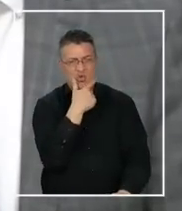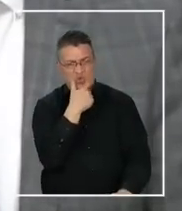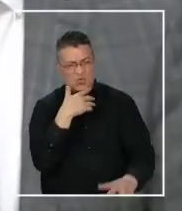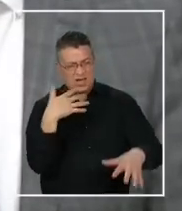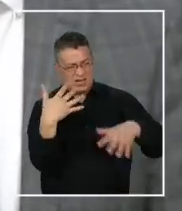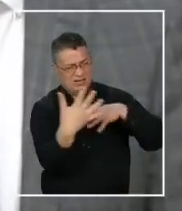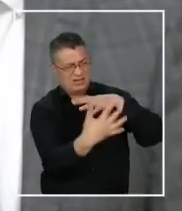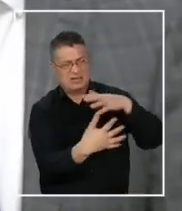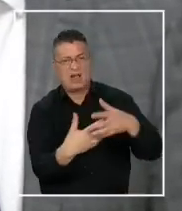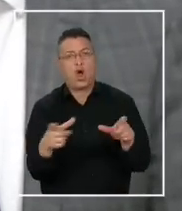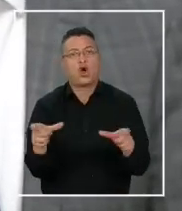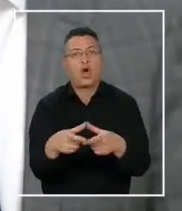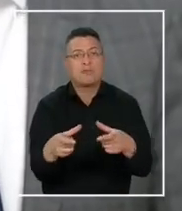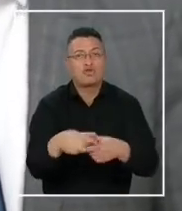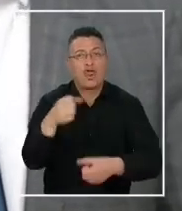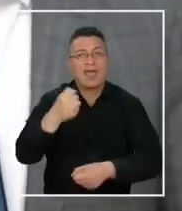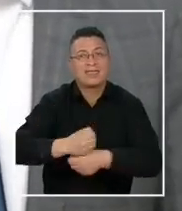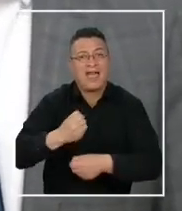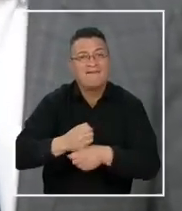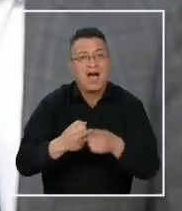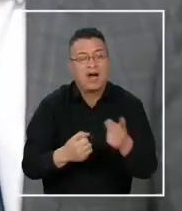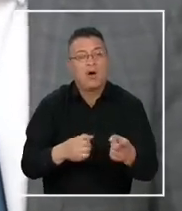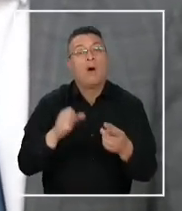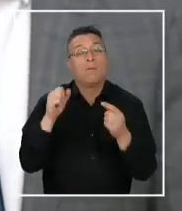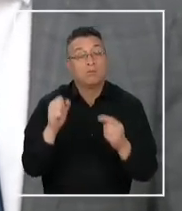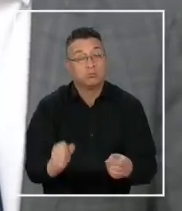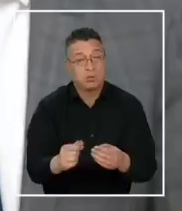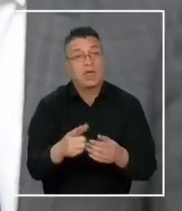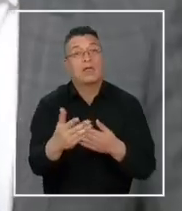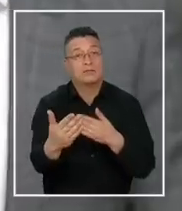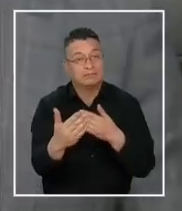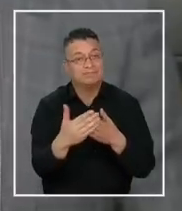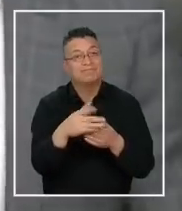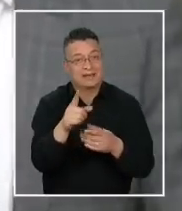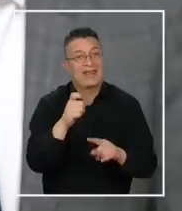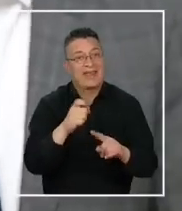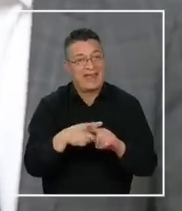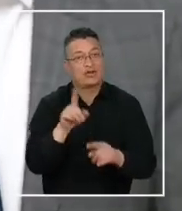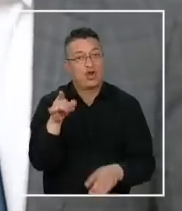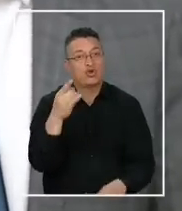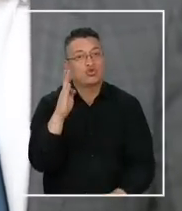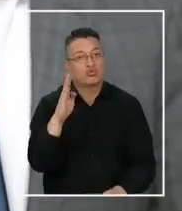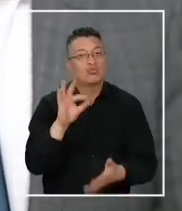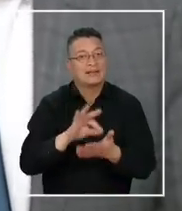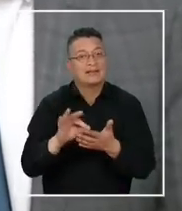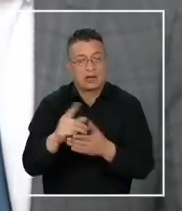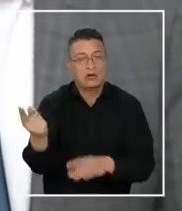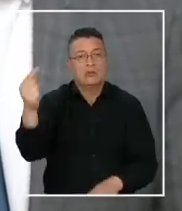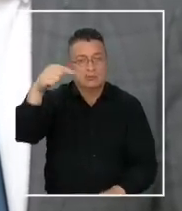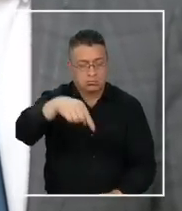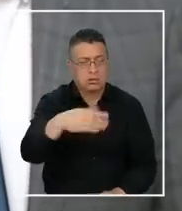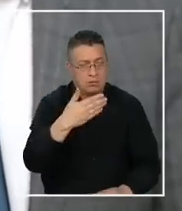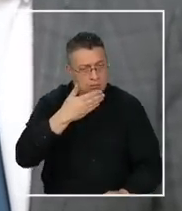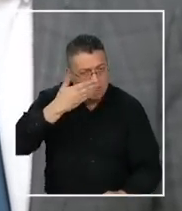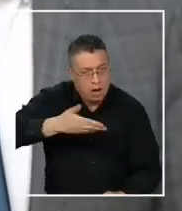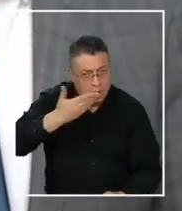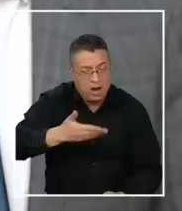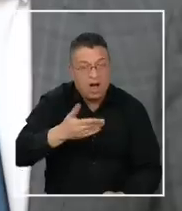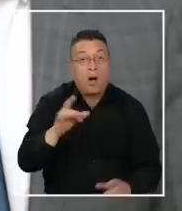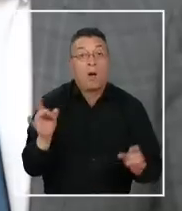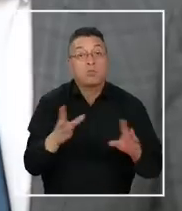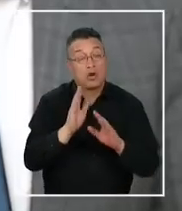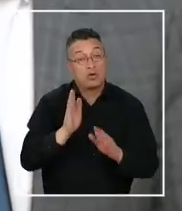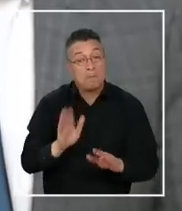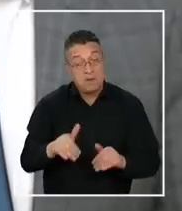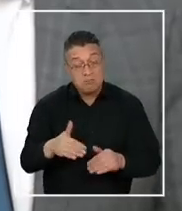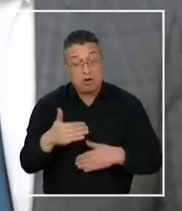Y es la comisión de trabajo donde pueda venir este ex subsecretario a hacer sus descargos, porque si se hubiese seguido